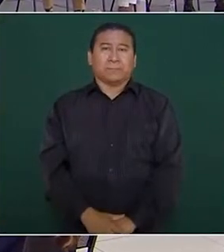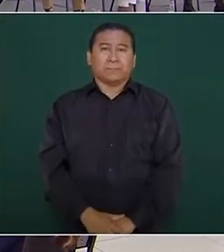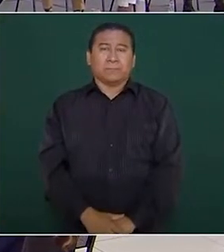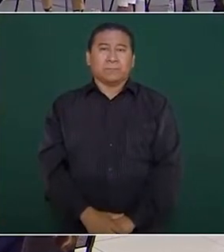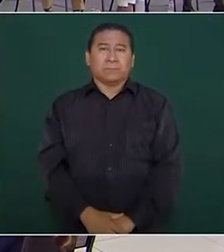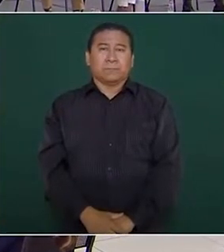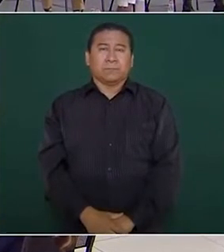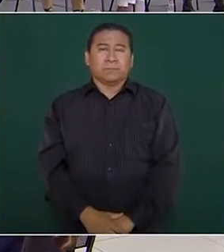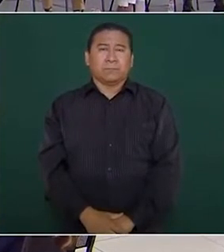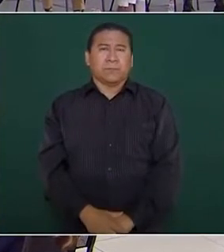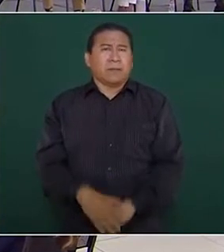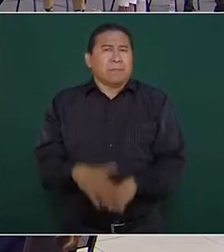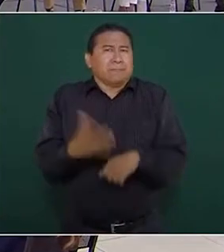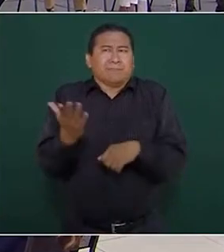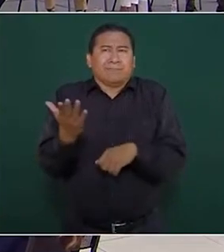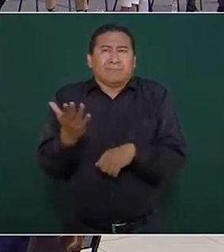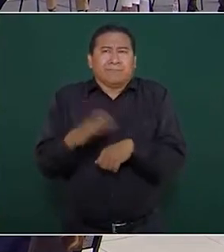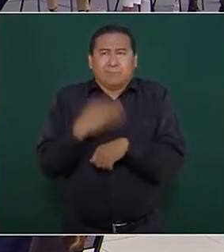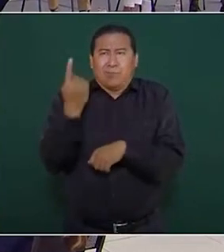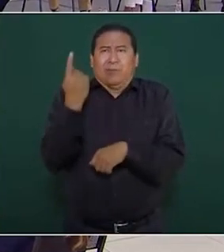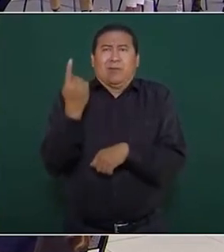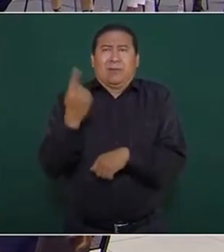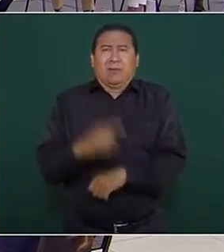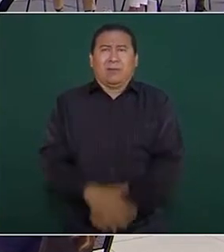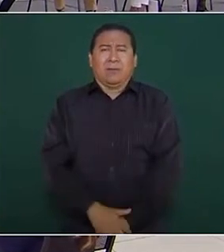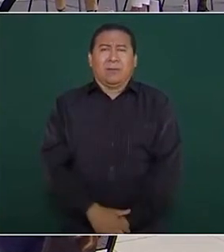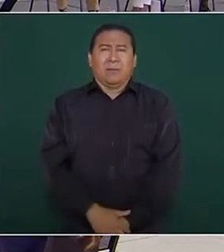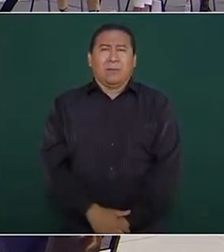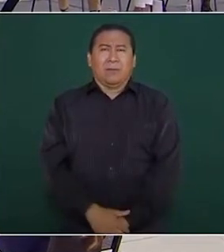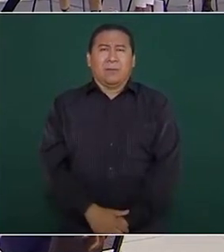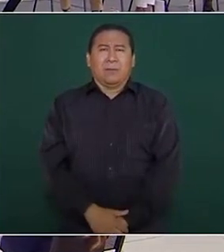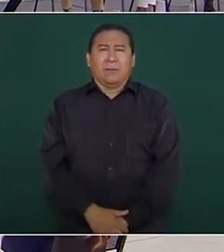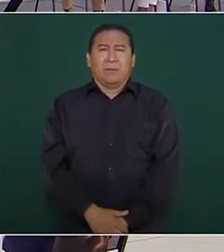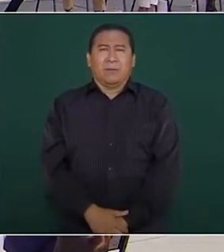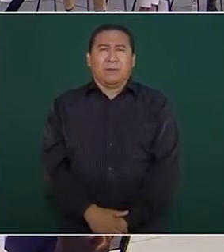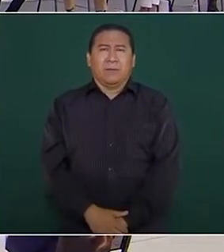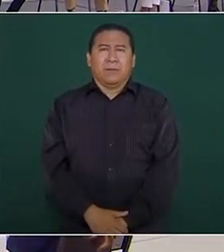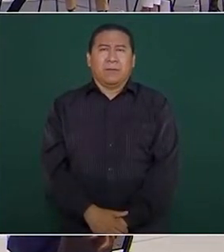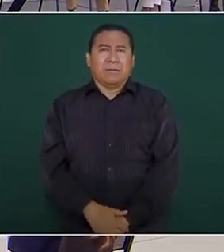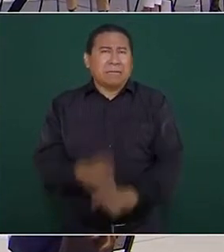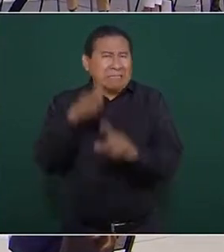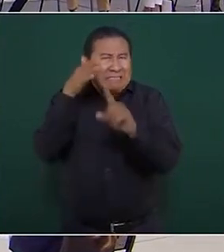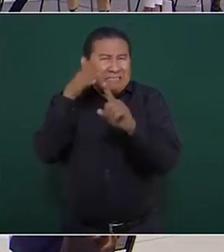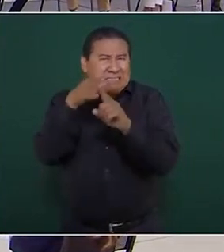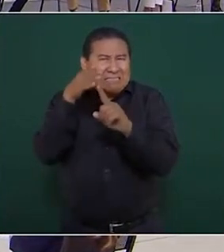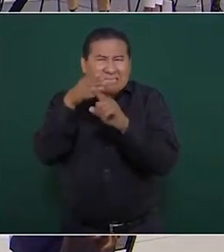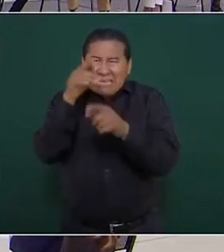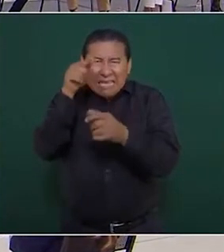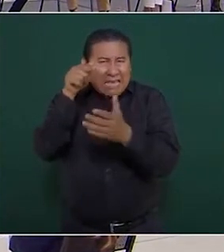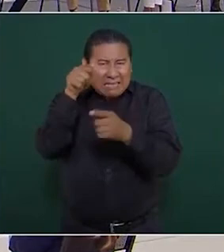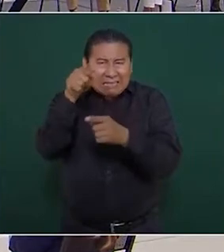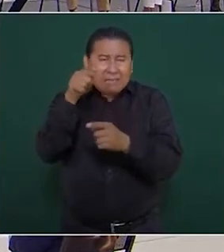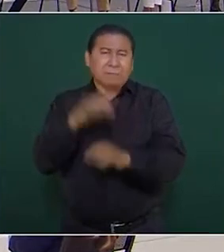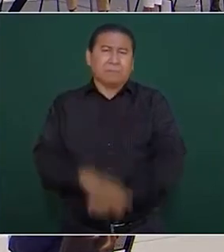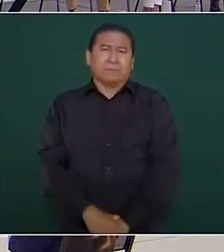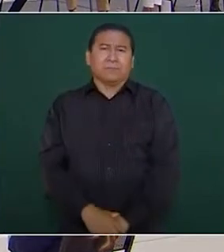Entonces, ¿por qué aquí, específicamente Haití,